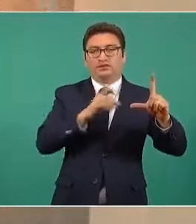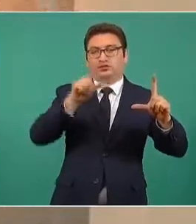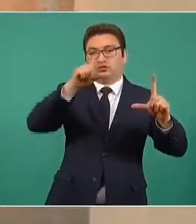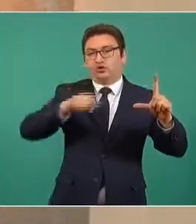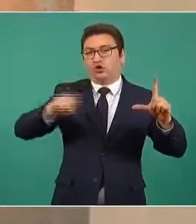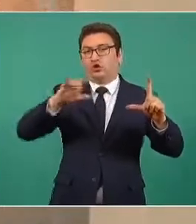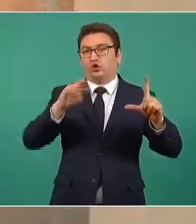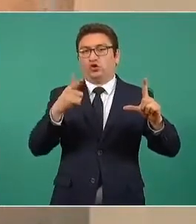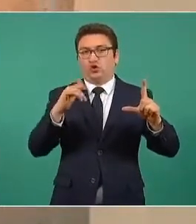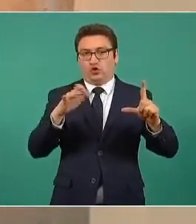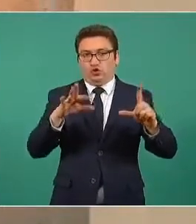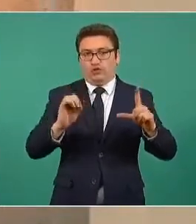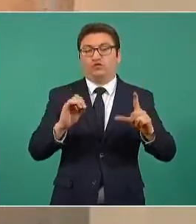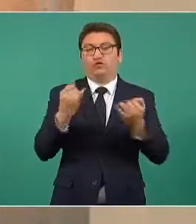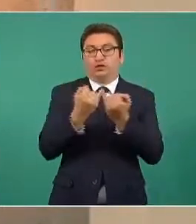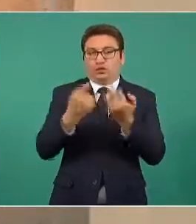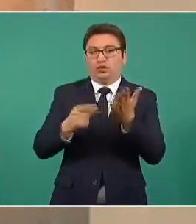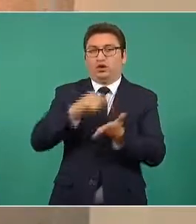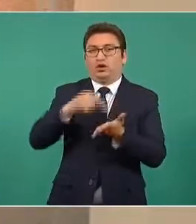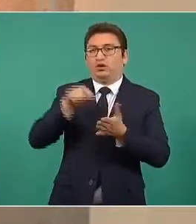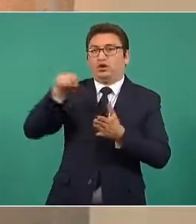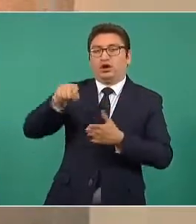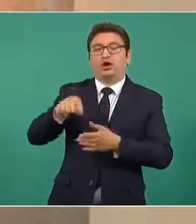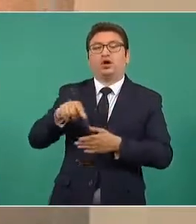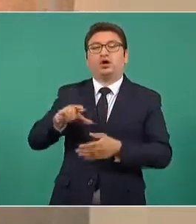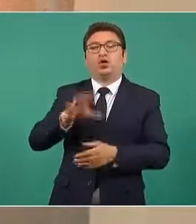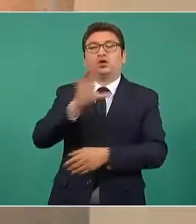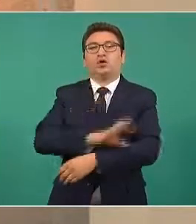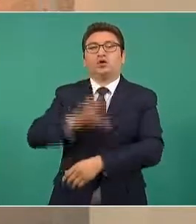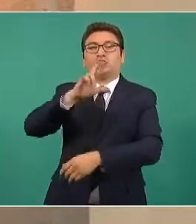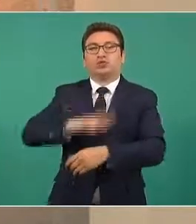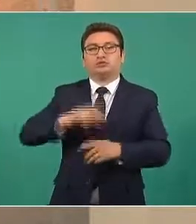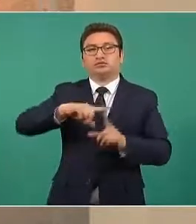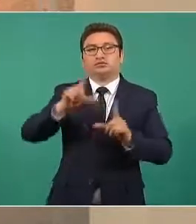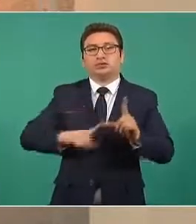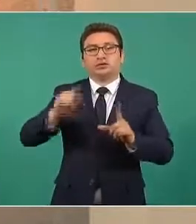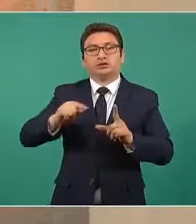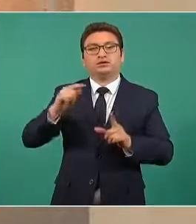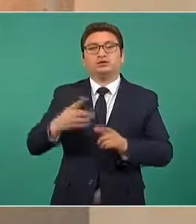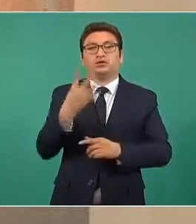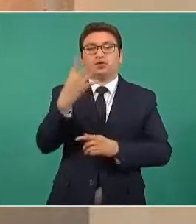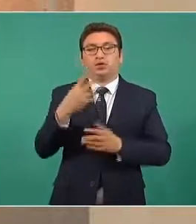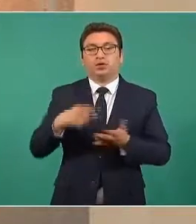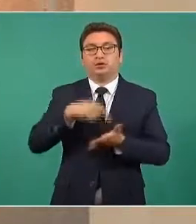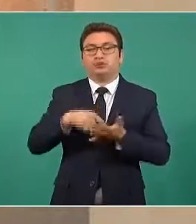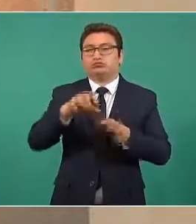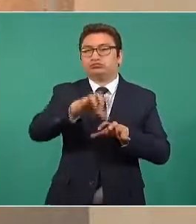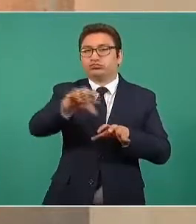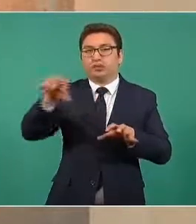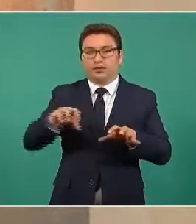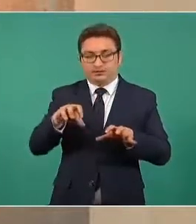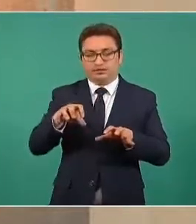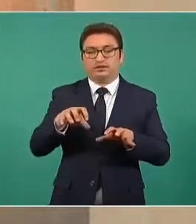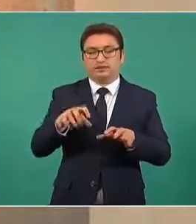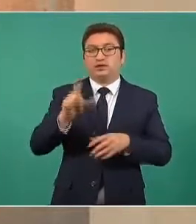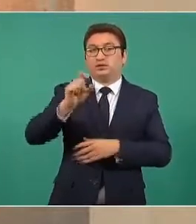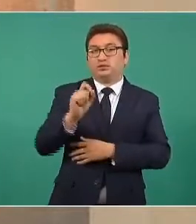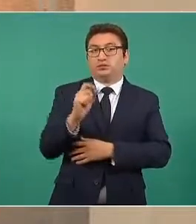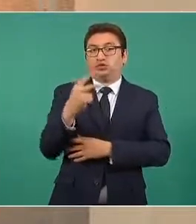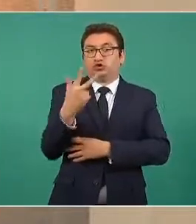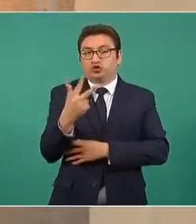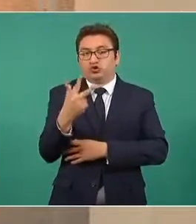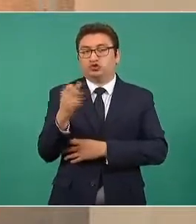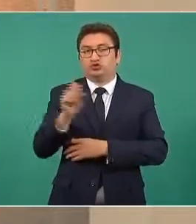centro de coordinación nacional y cuatro centros y 28